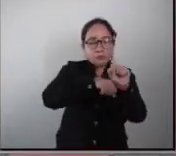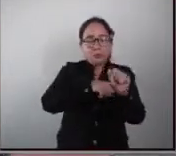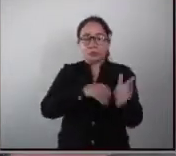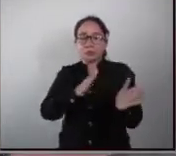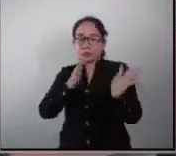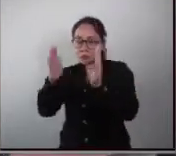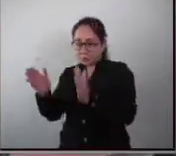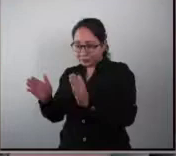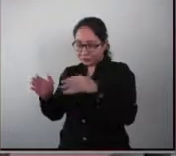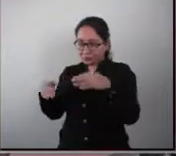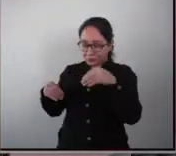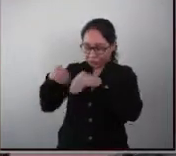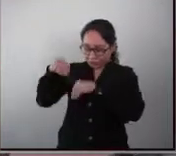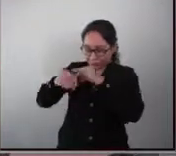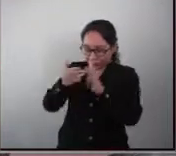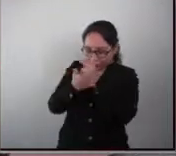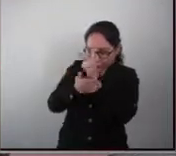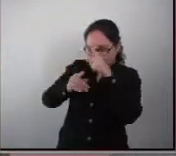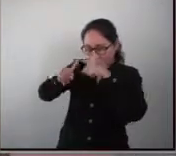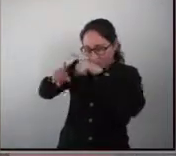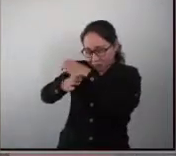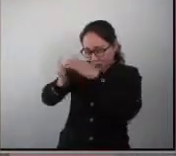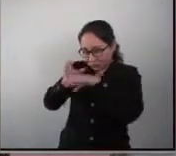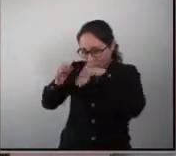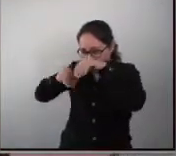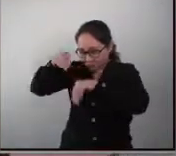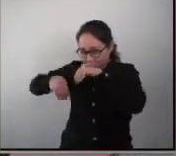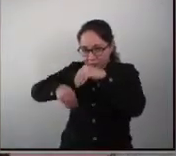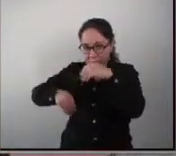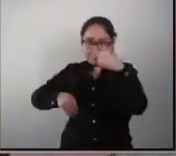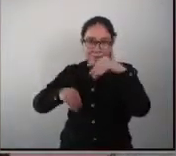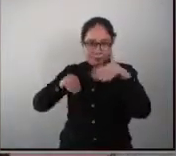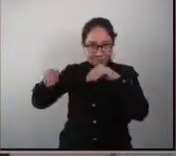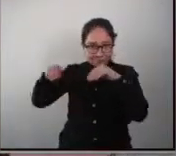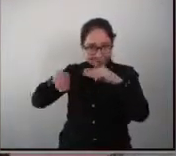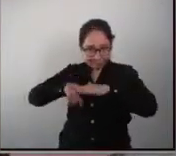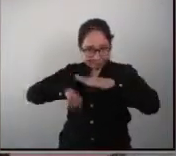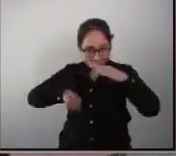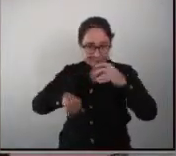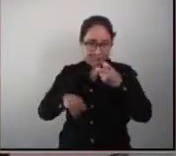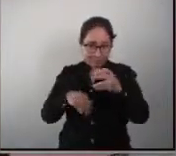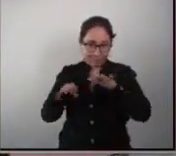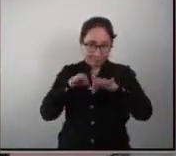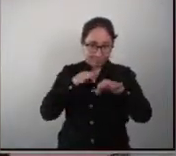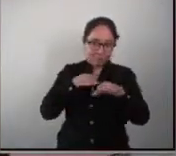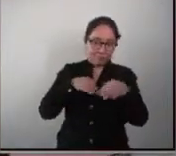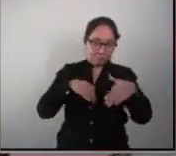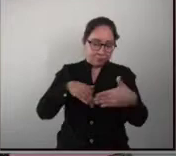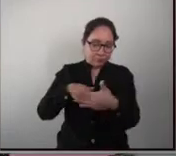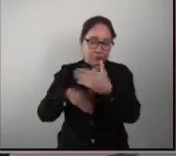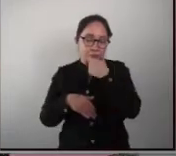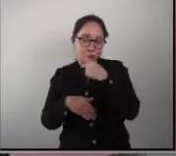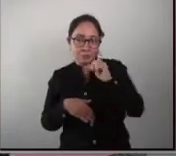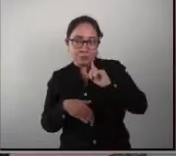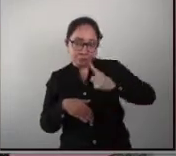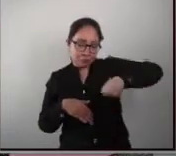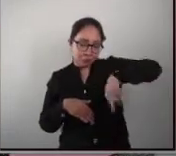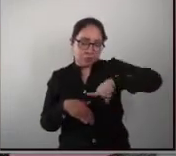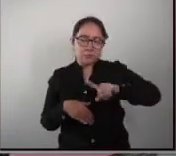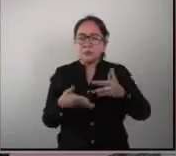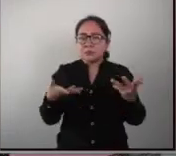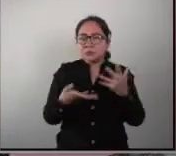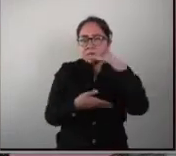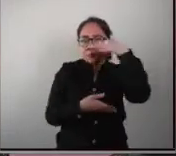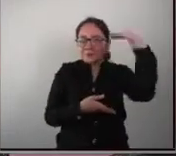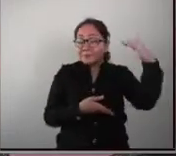tanques enriquecidos también trabajando con hembras y machos ¿qué hacemos con los adultos? este es